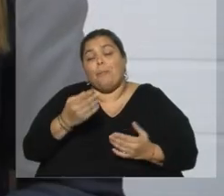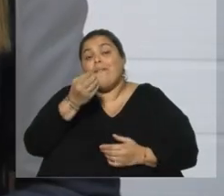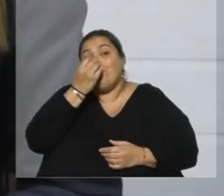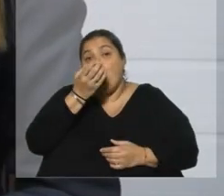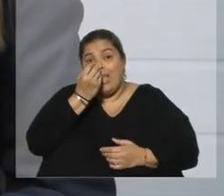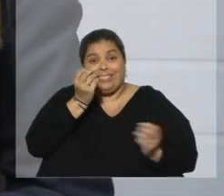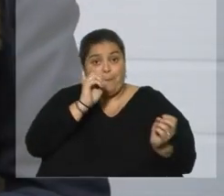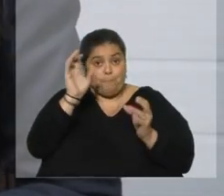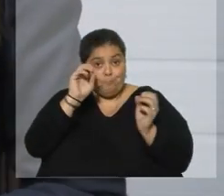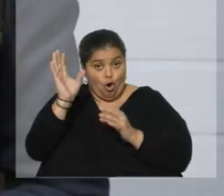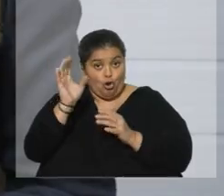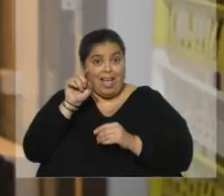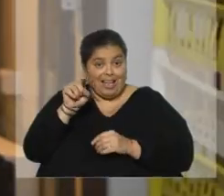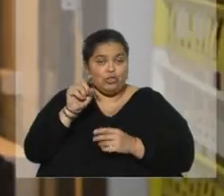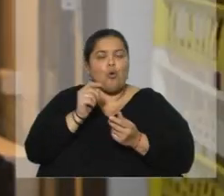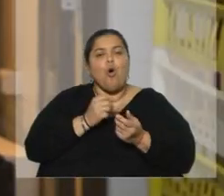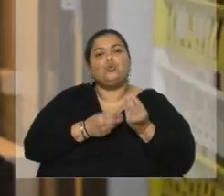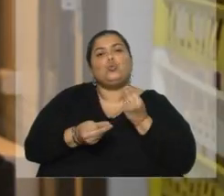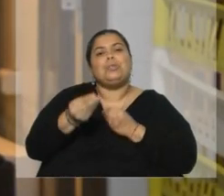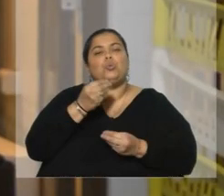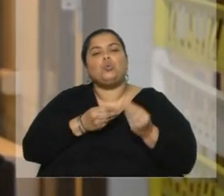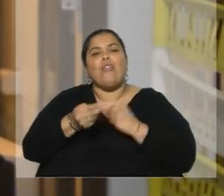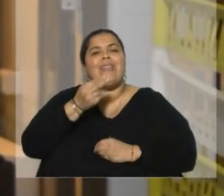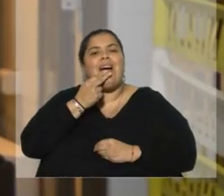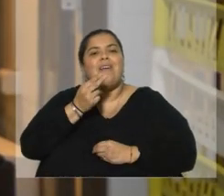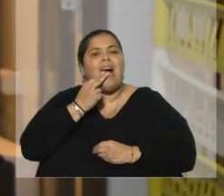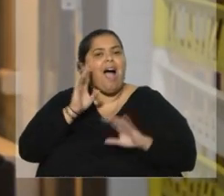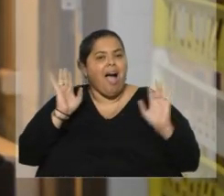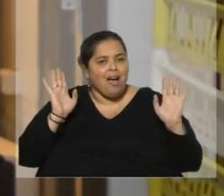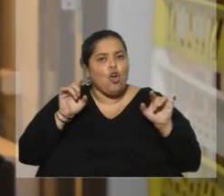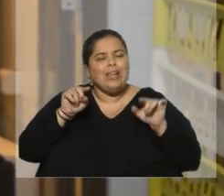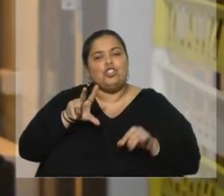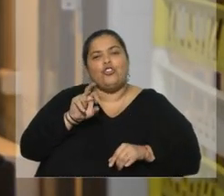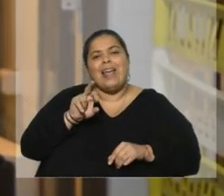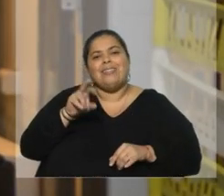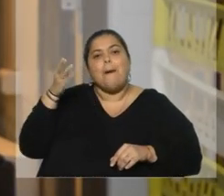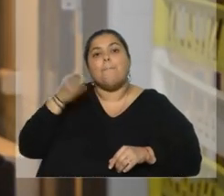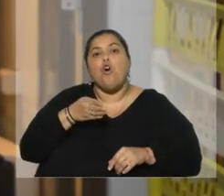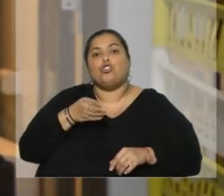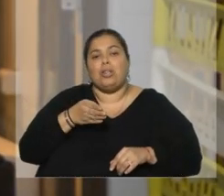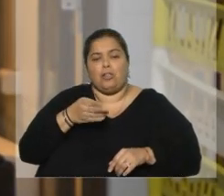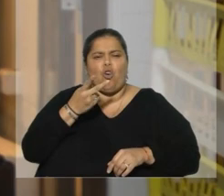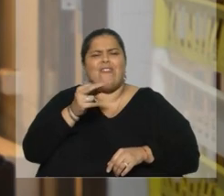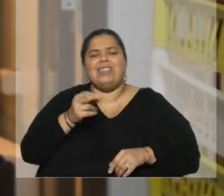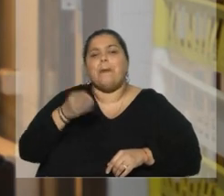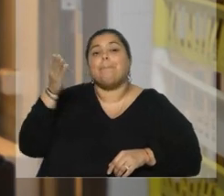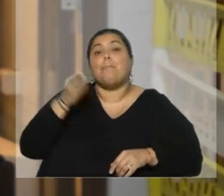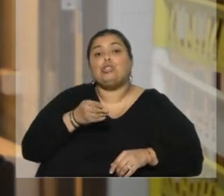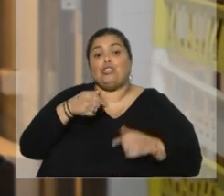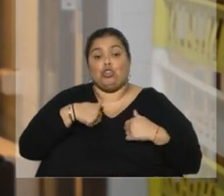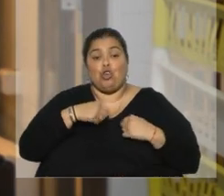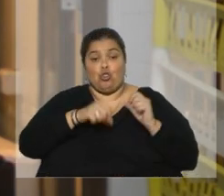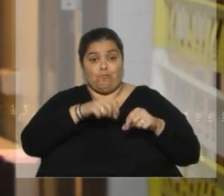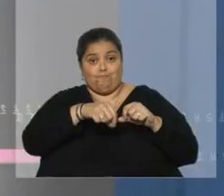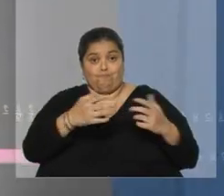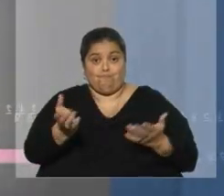exportan, que son como sustituto de tabaco, son solamente el 30% o 20% de lo que se planta, de lo que se